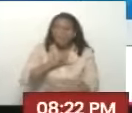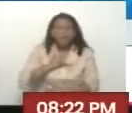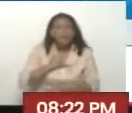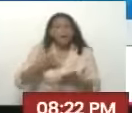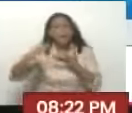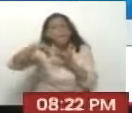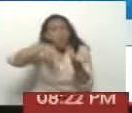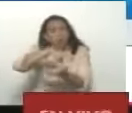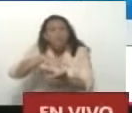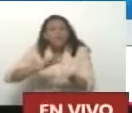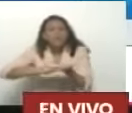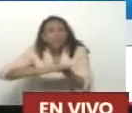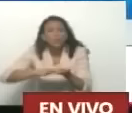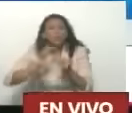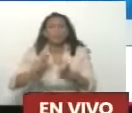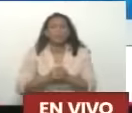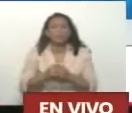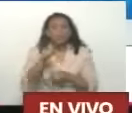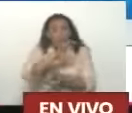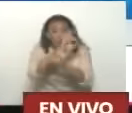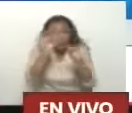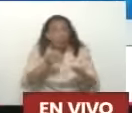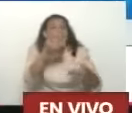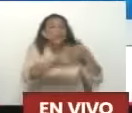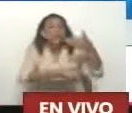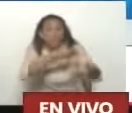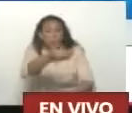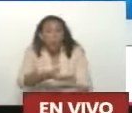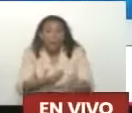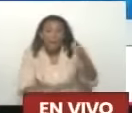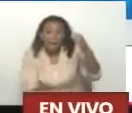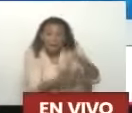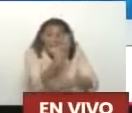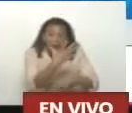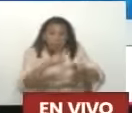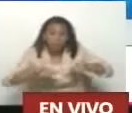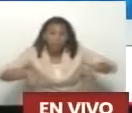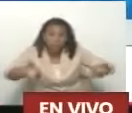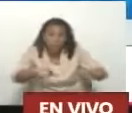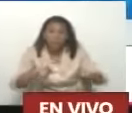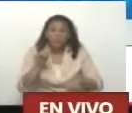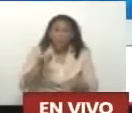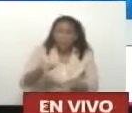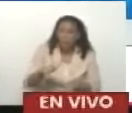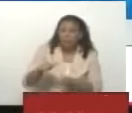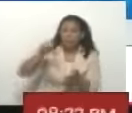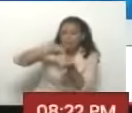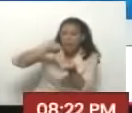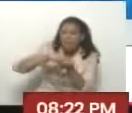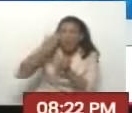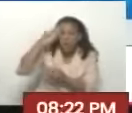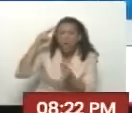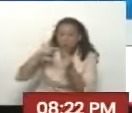Por sí mismos A través de procesos Y estructuras generadas En su propio seno